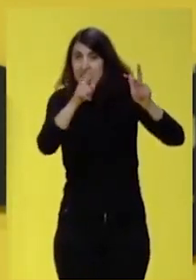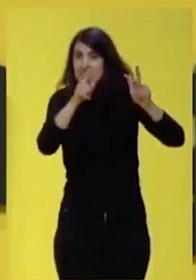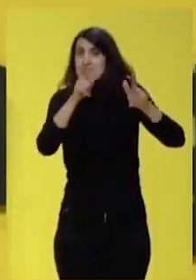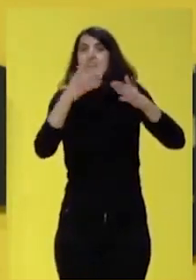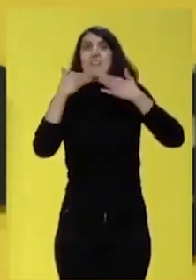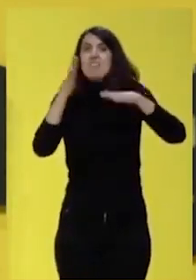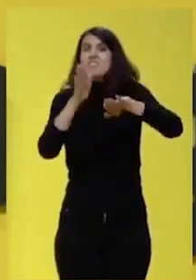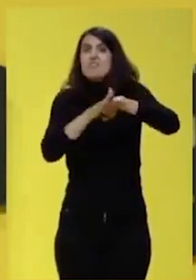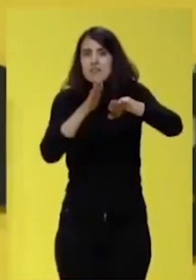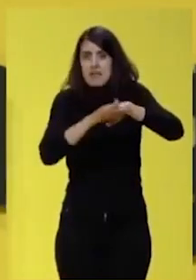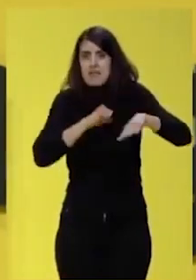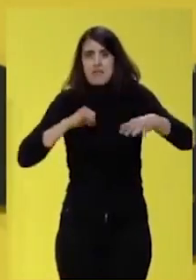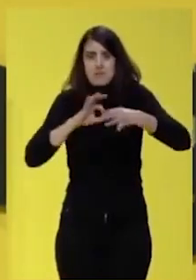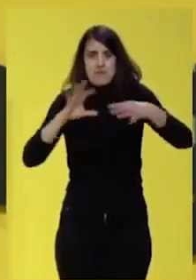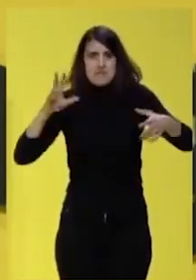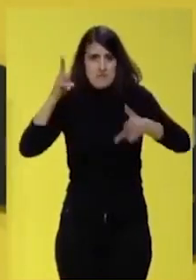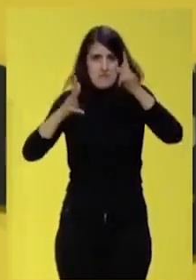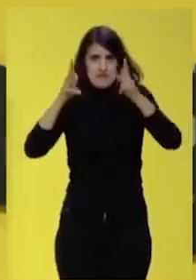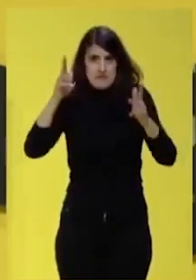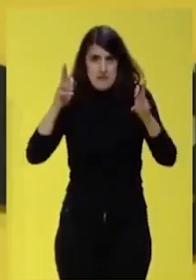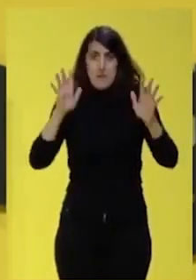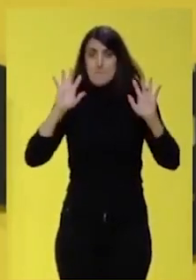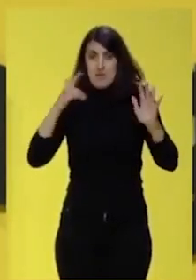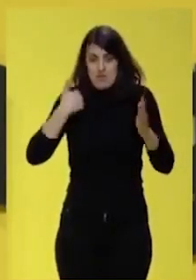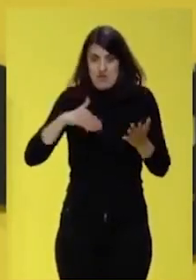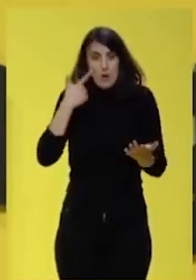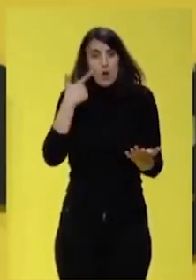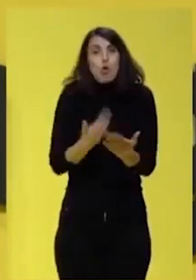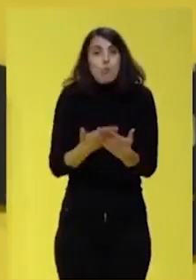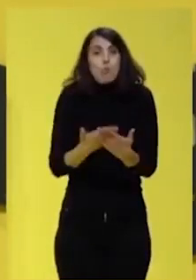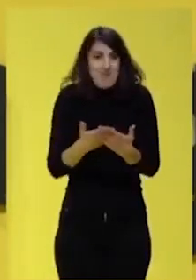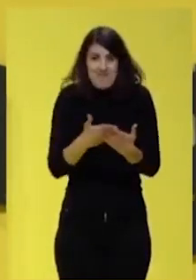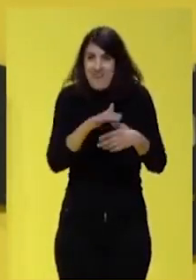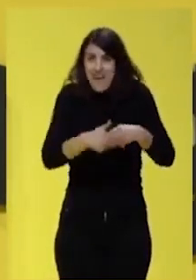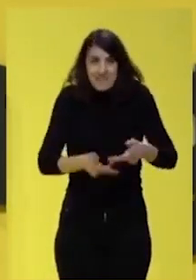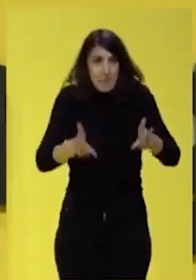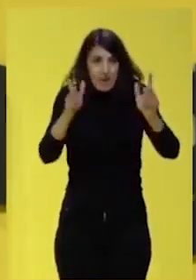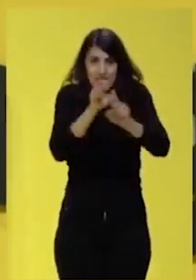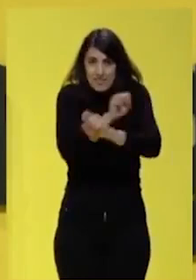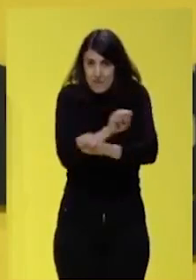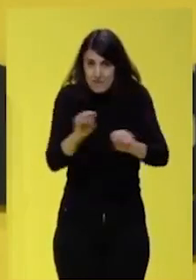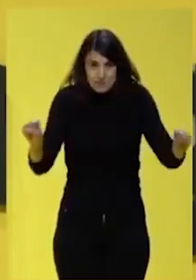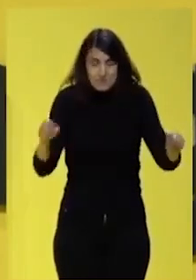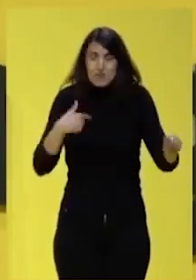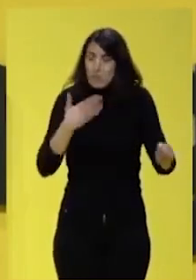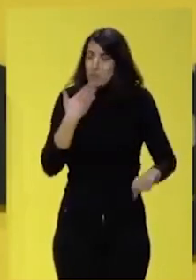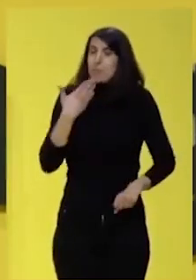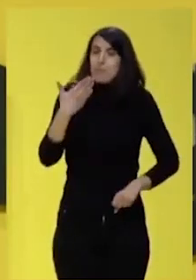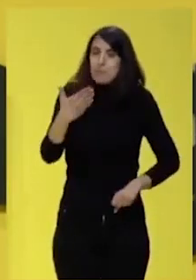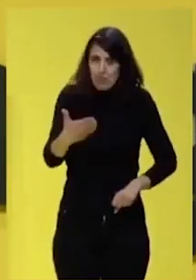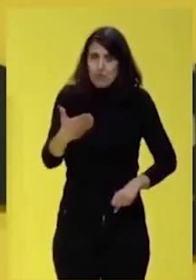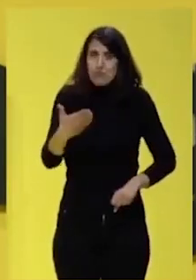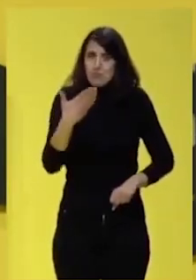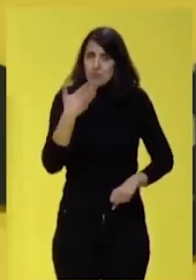independentista vasca, pero en el momento en que se compruebe que eso no es posible, os pedimos por honestidad y en